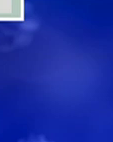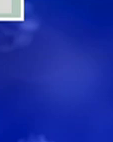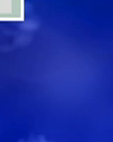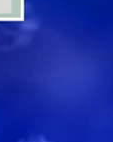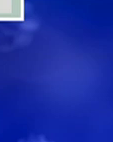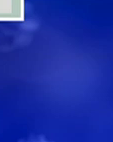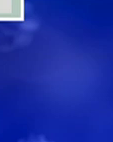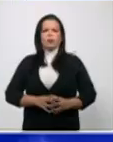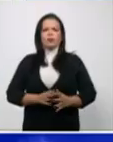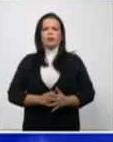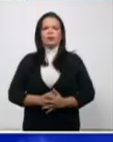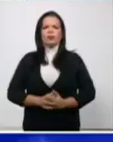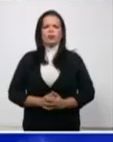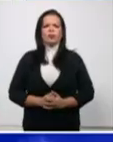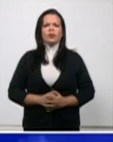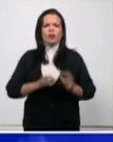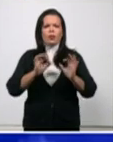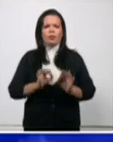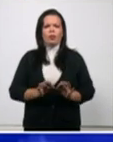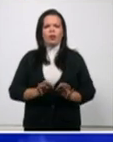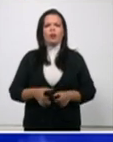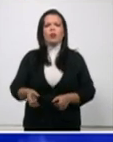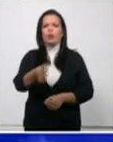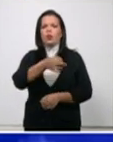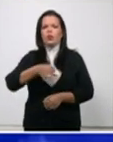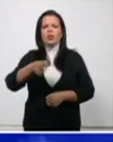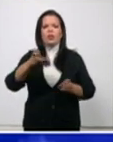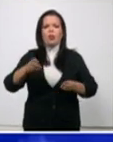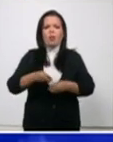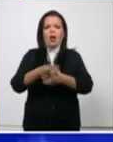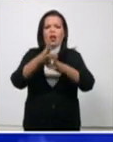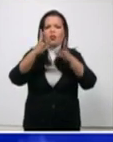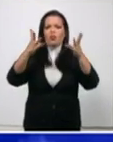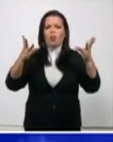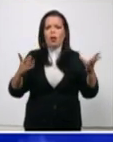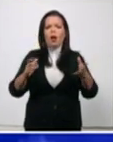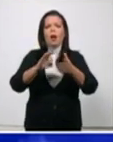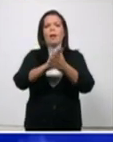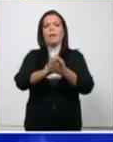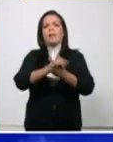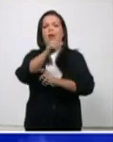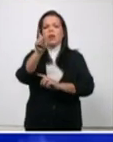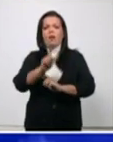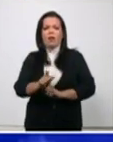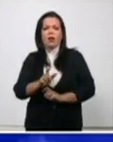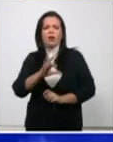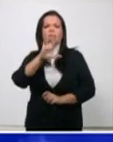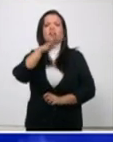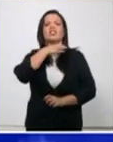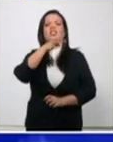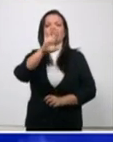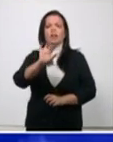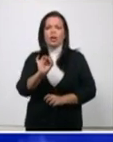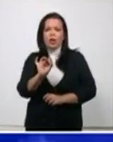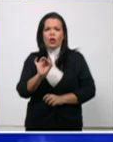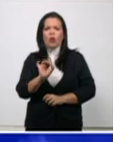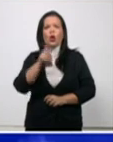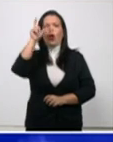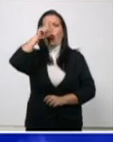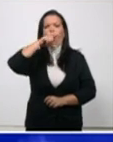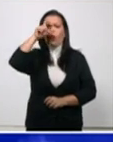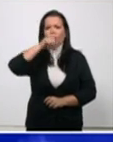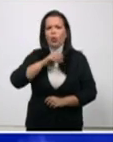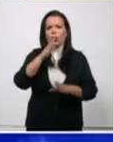Madruga en Mayabeque está el Cerro Cotorro después Santiago de Cuba 10 de Octubre y